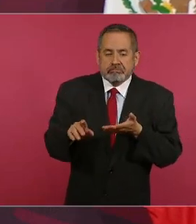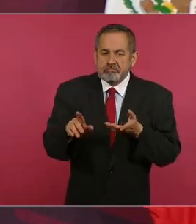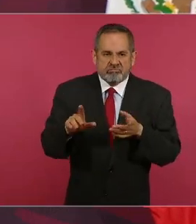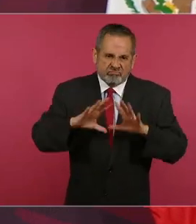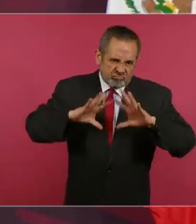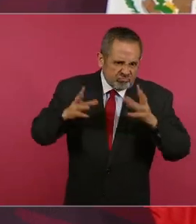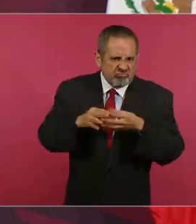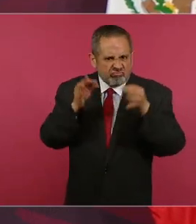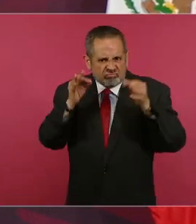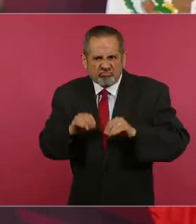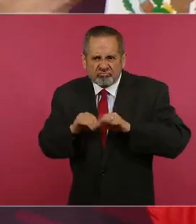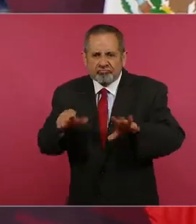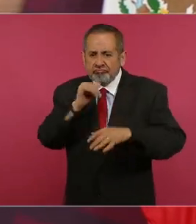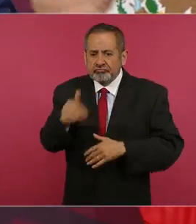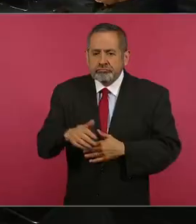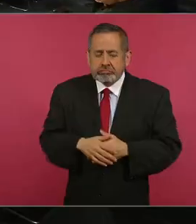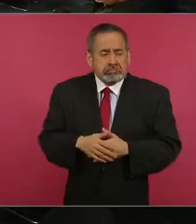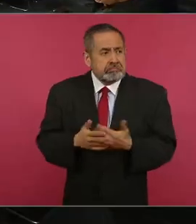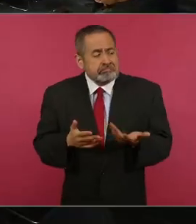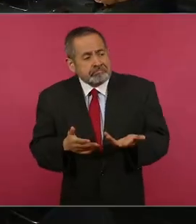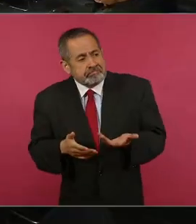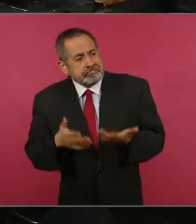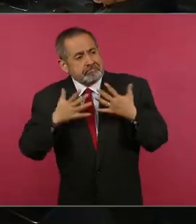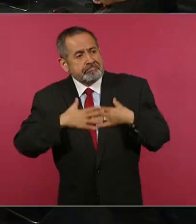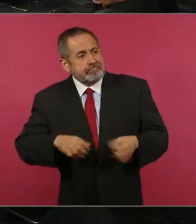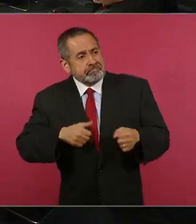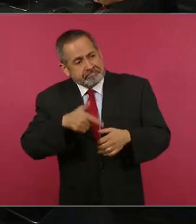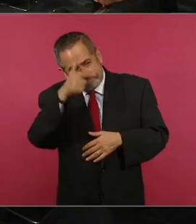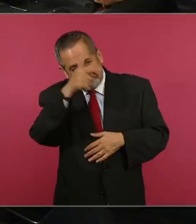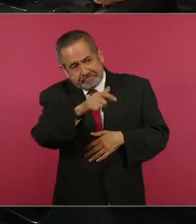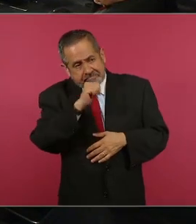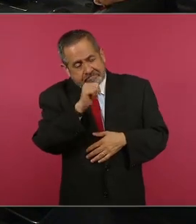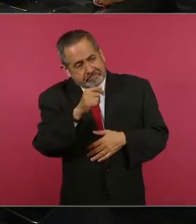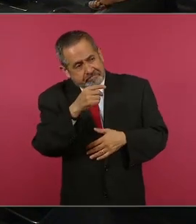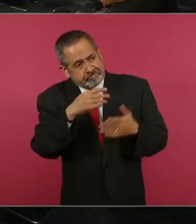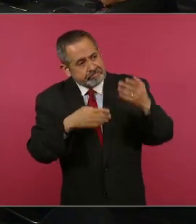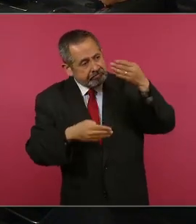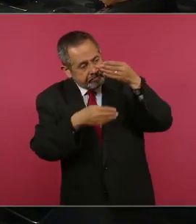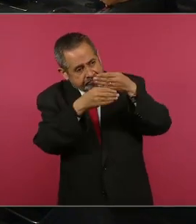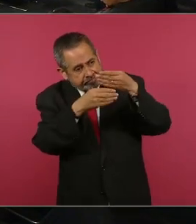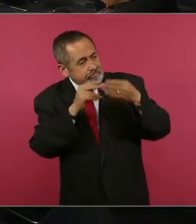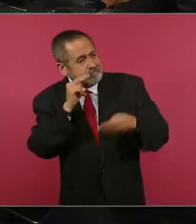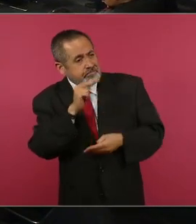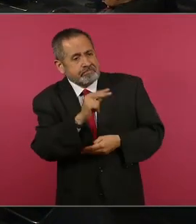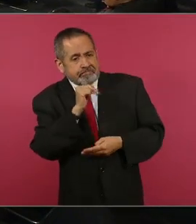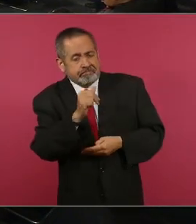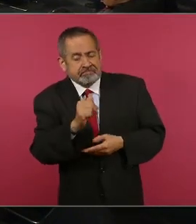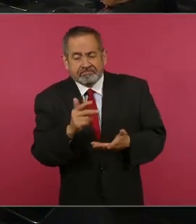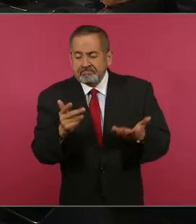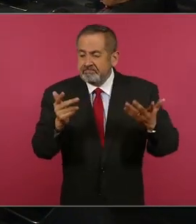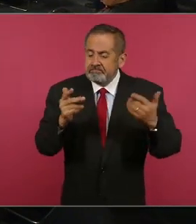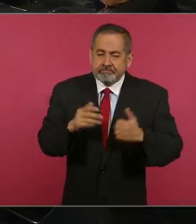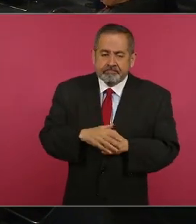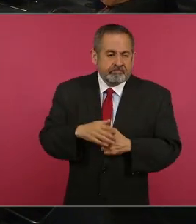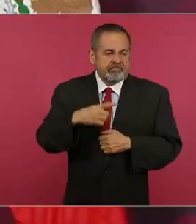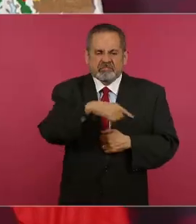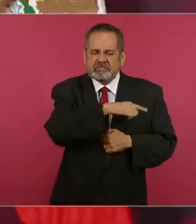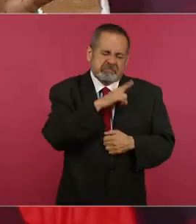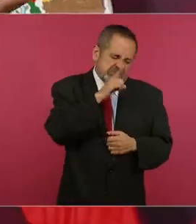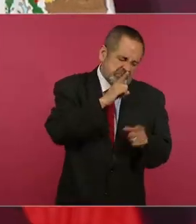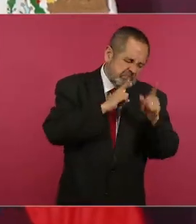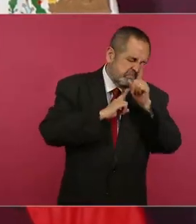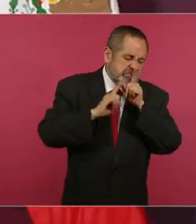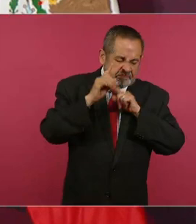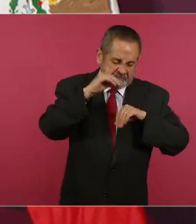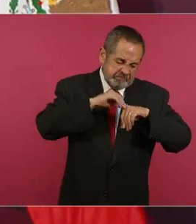El pueblo estaba indefenso, el y le podían decir cualquier mentira,